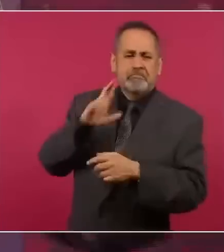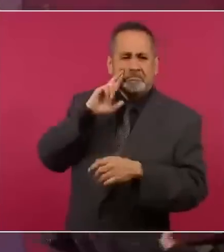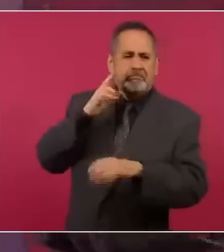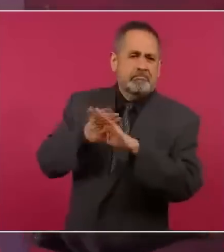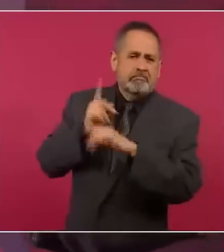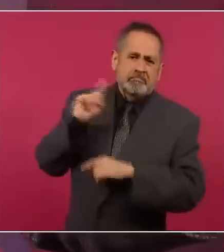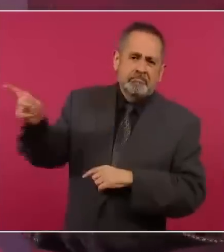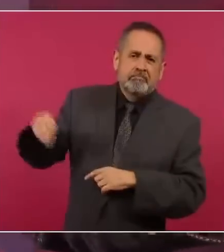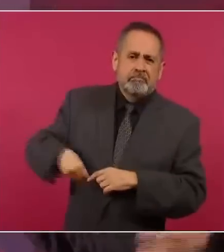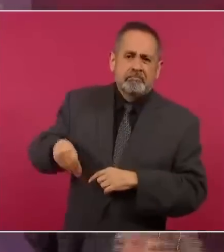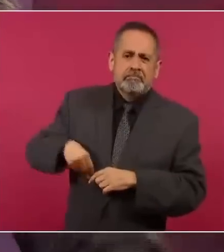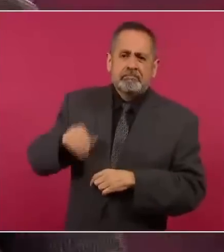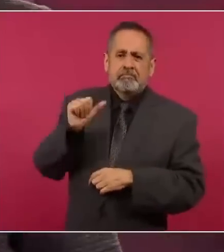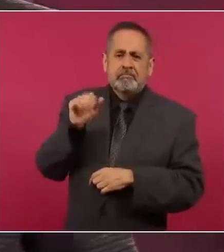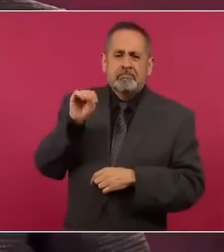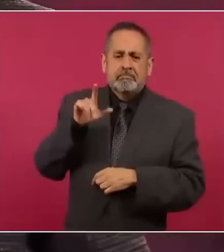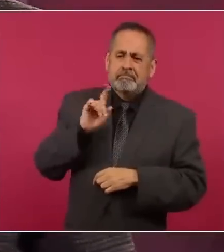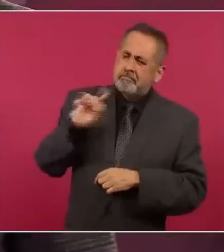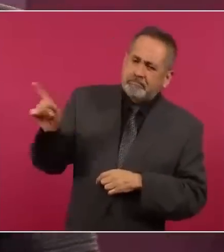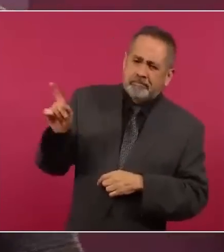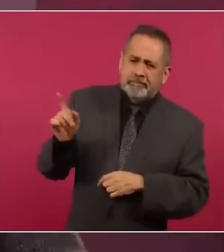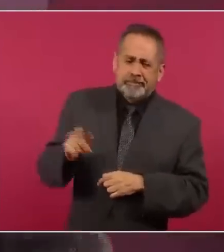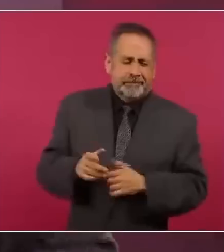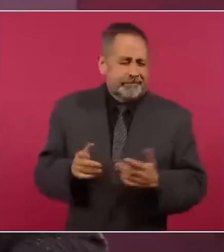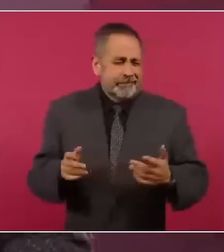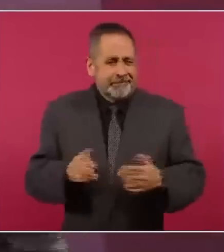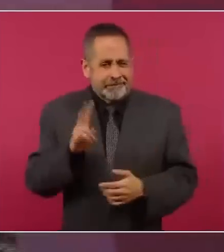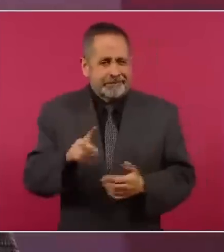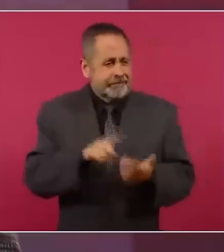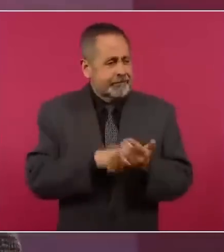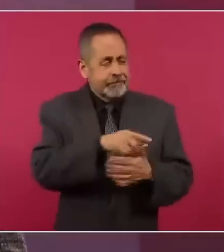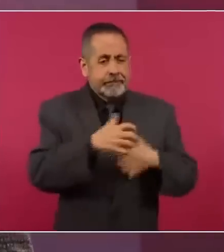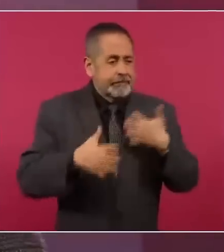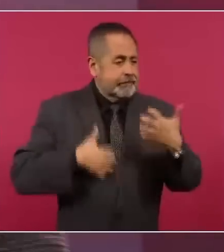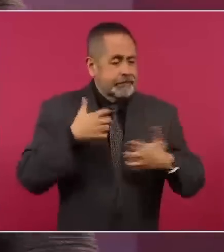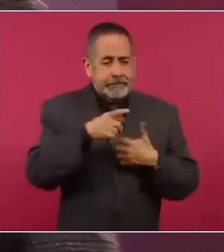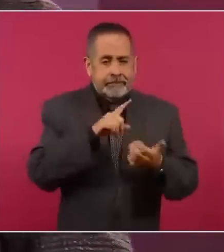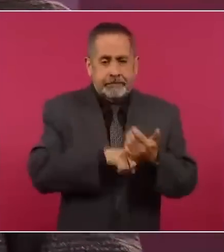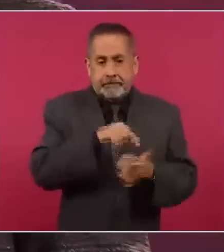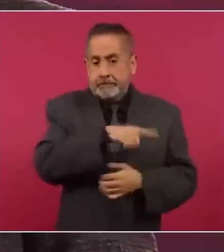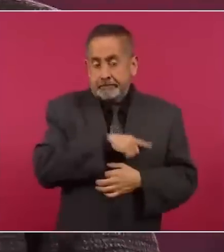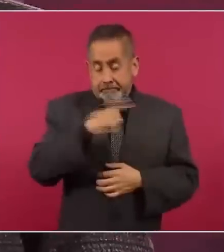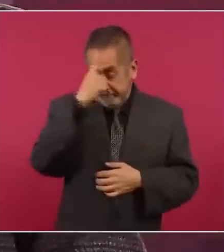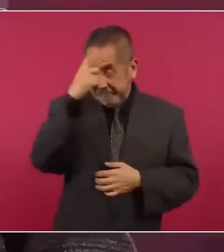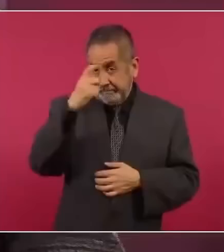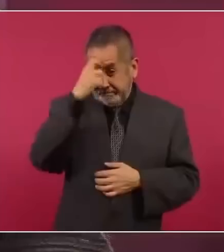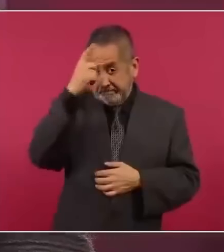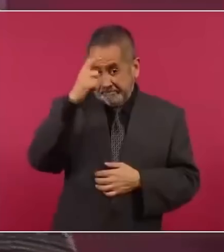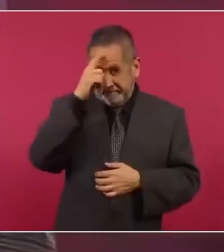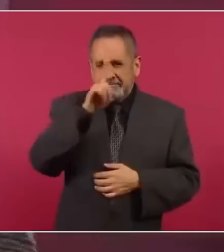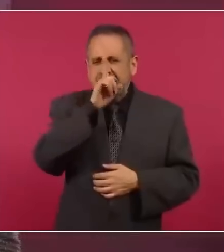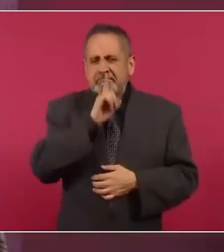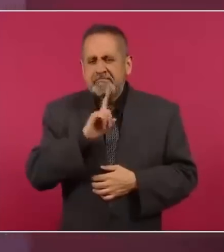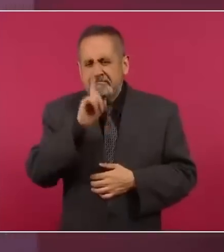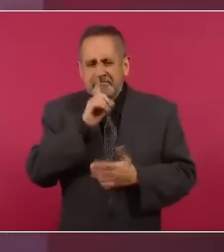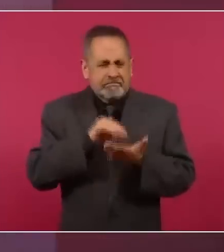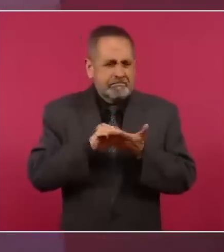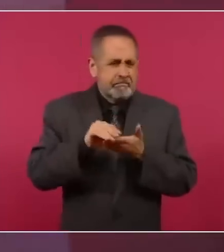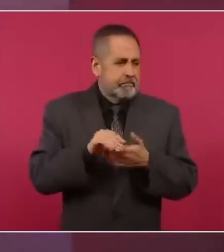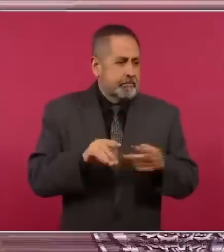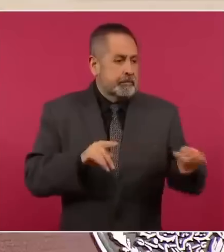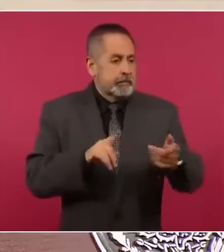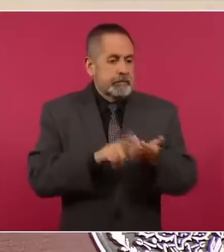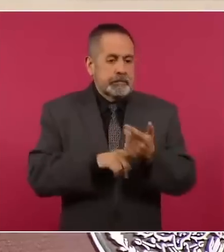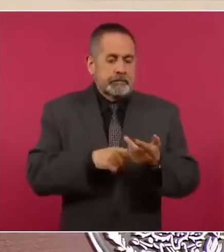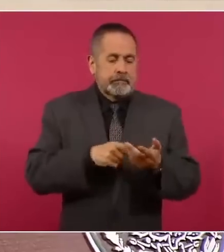desesperados que inventan, mienten como respiran.